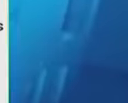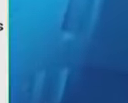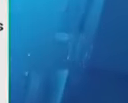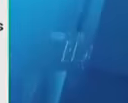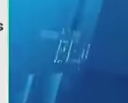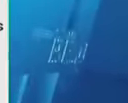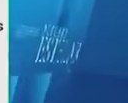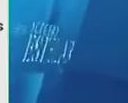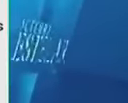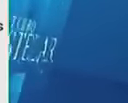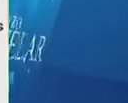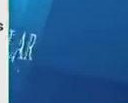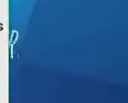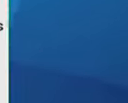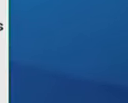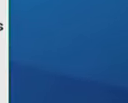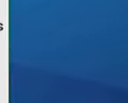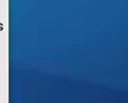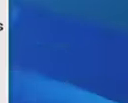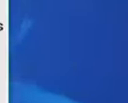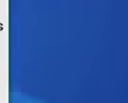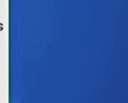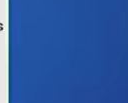cumplidas en atención a la ley